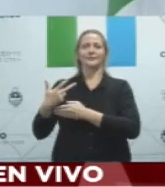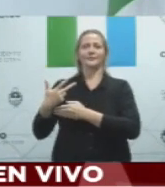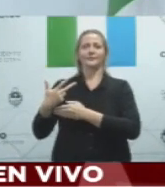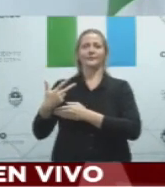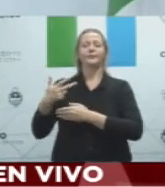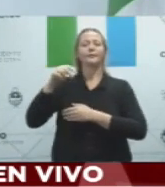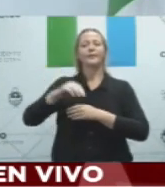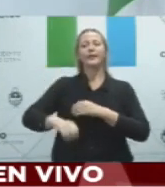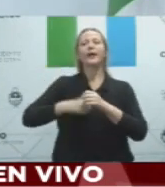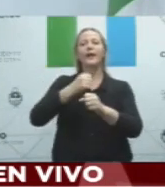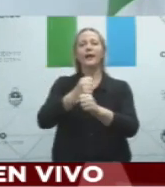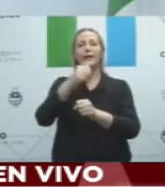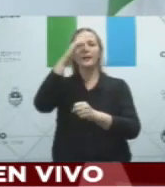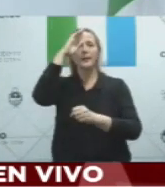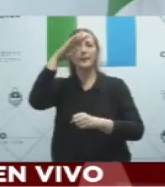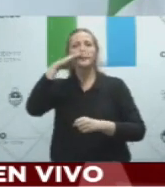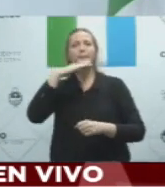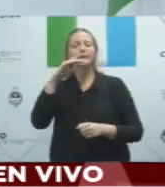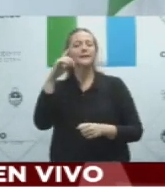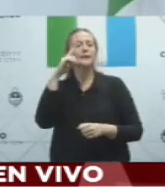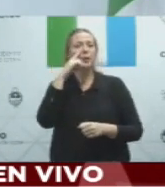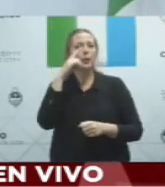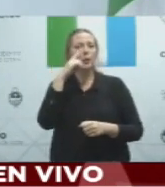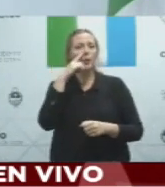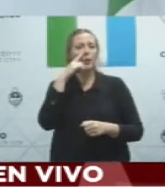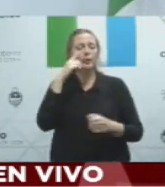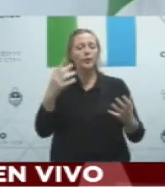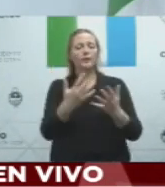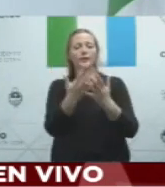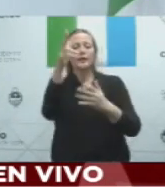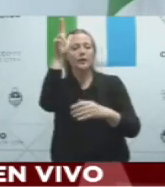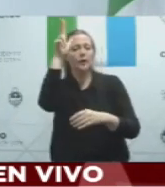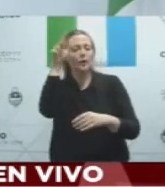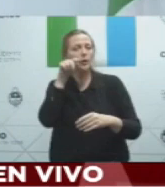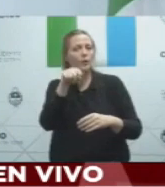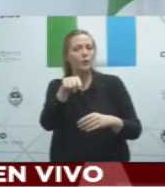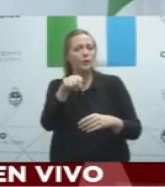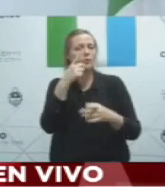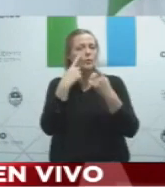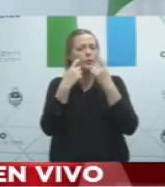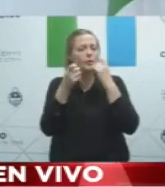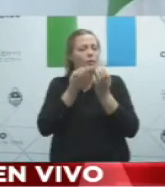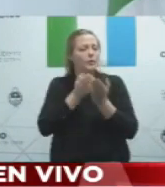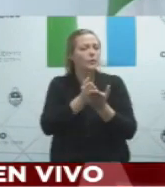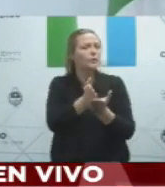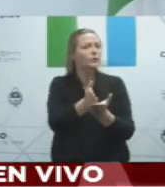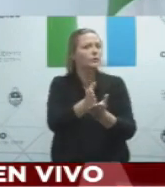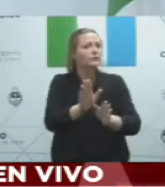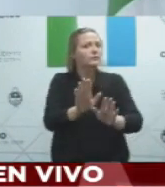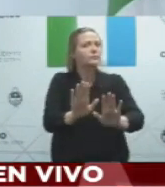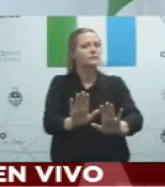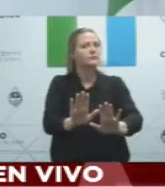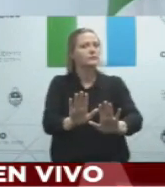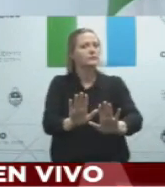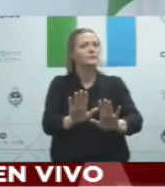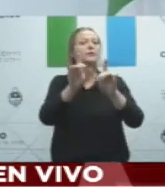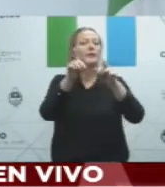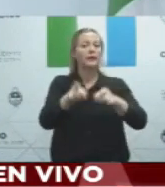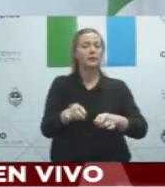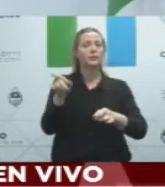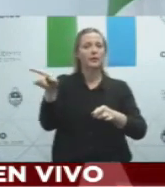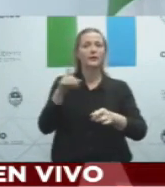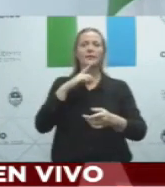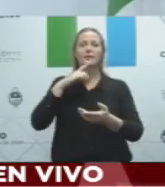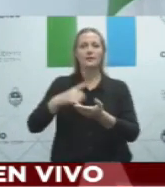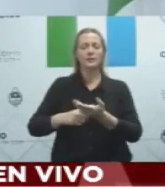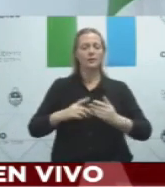que la cuarentena debe proseguir sin fases, sino con una administración de carácter inteligente. Esta es la decisión que nosotros vamos a adoptar.